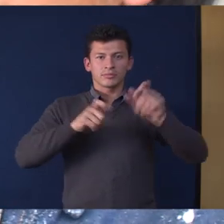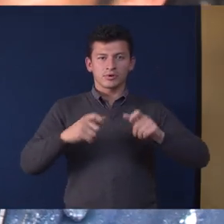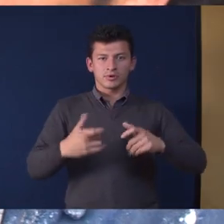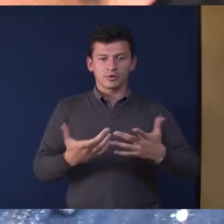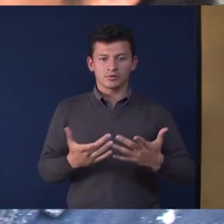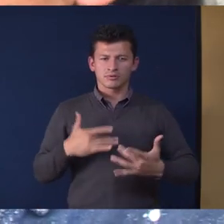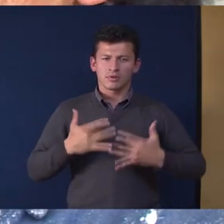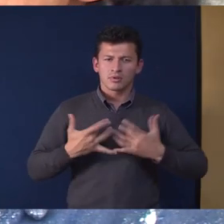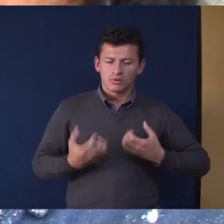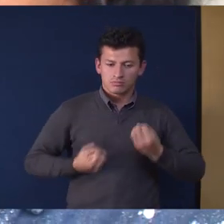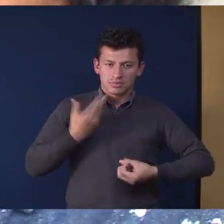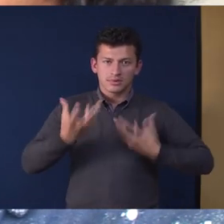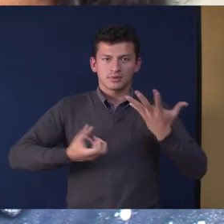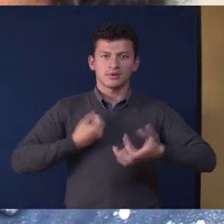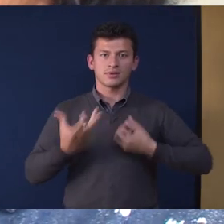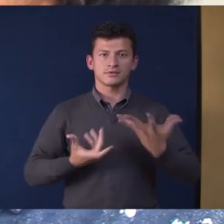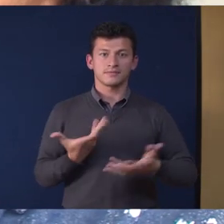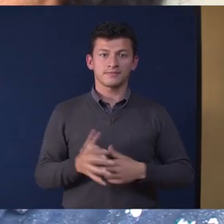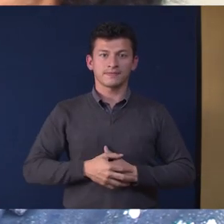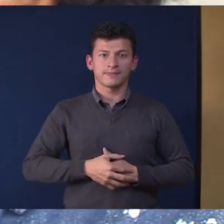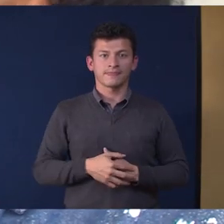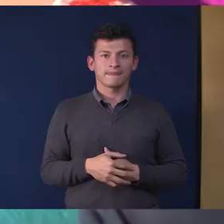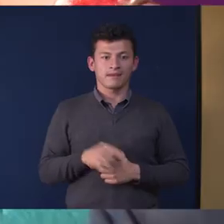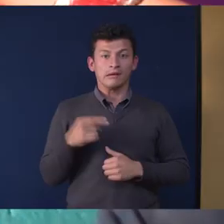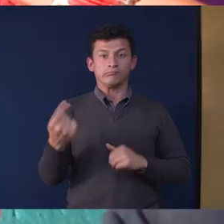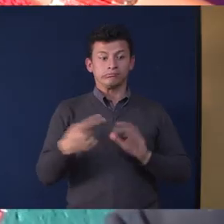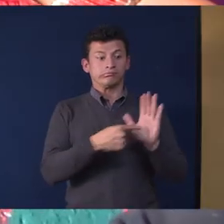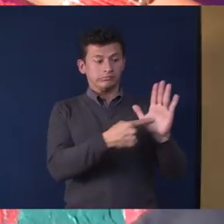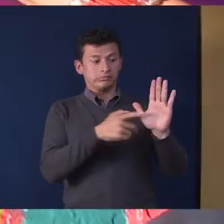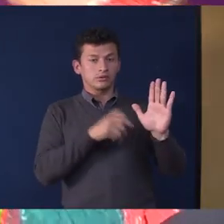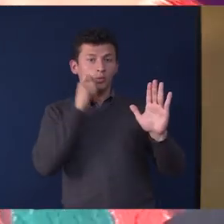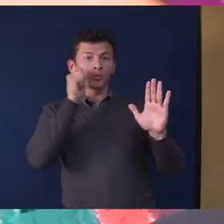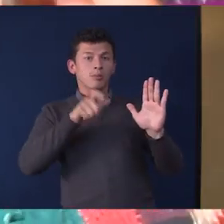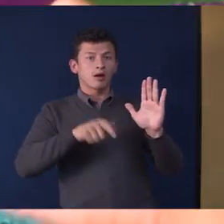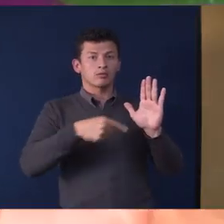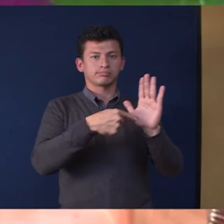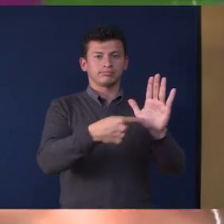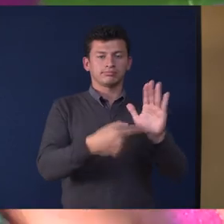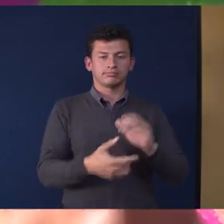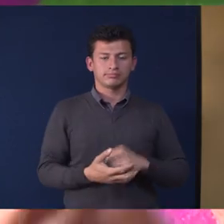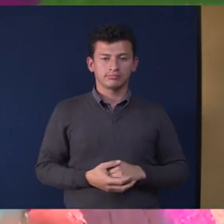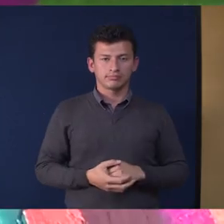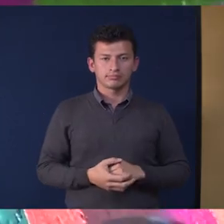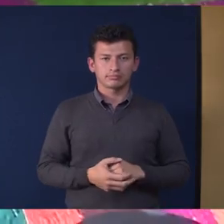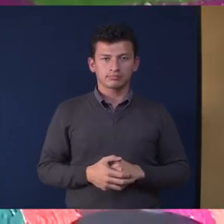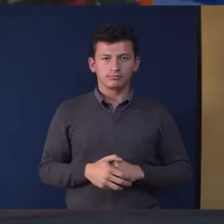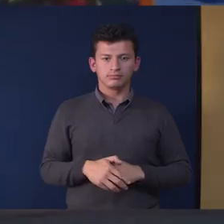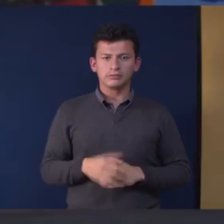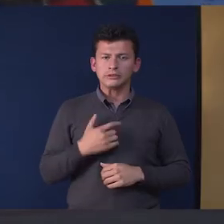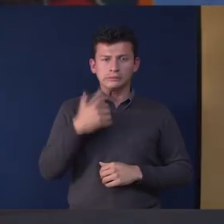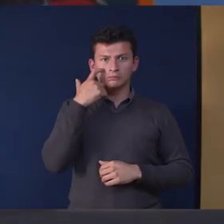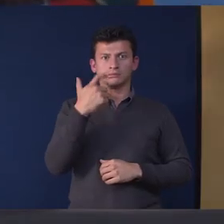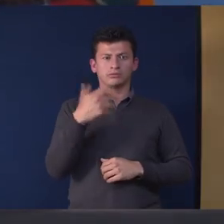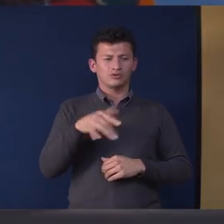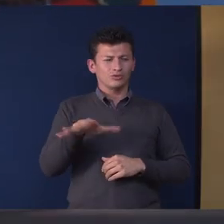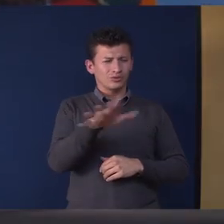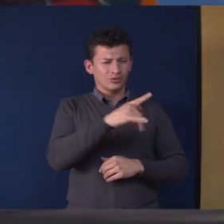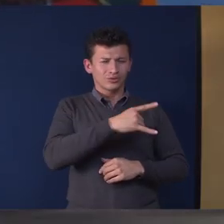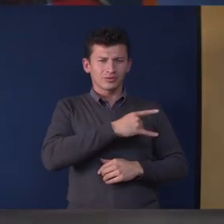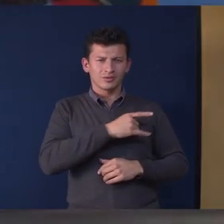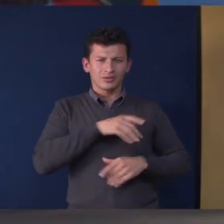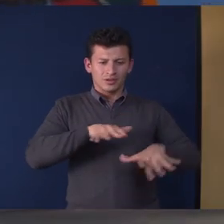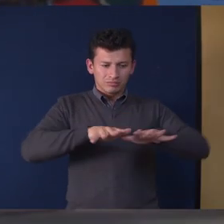de sentir y de expresarse. Eso es el reflejo del ser humano. Es terrible saber que este es un centro donde